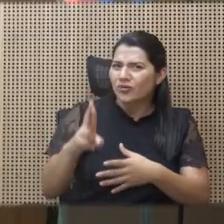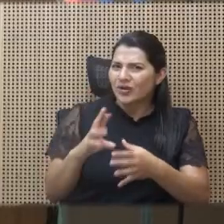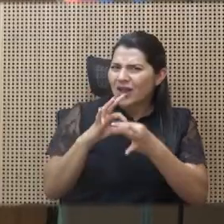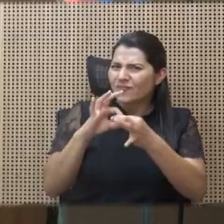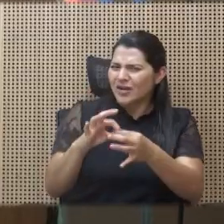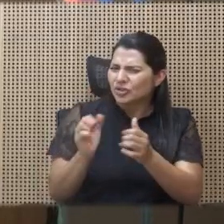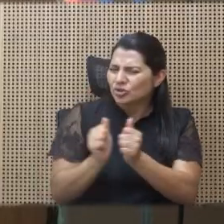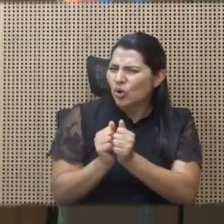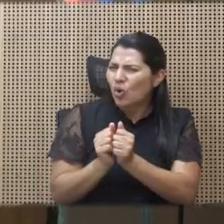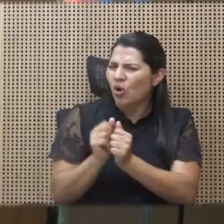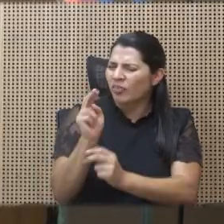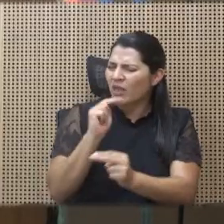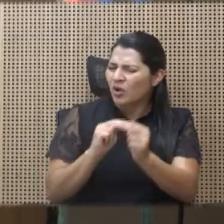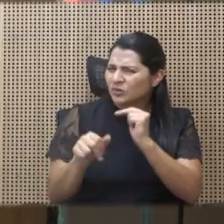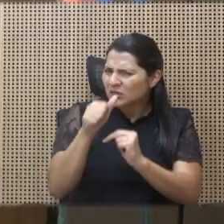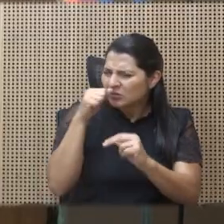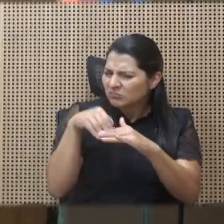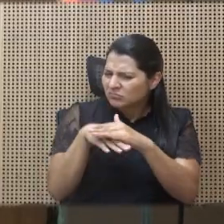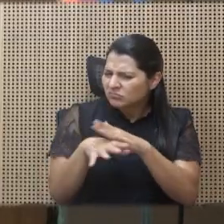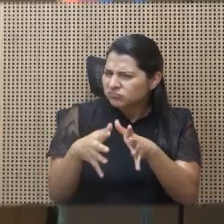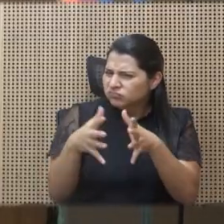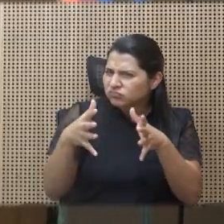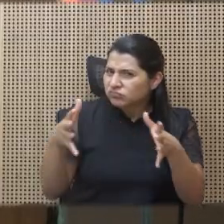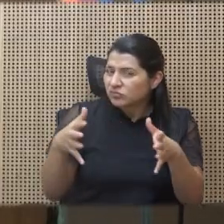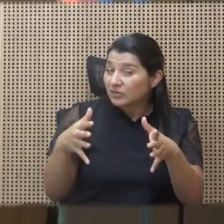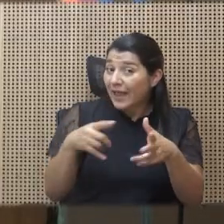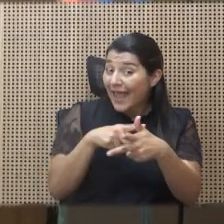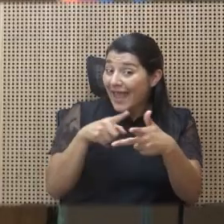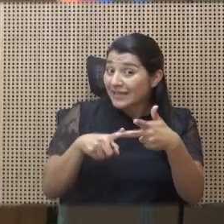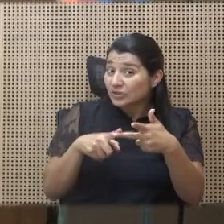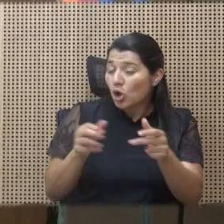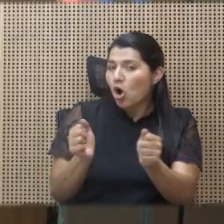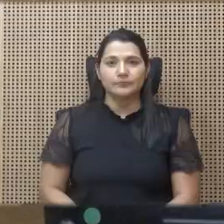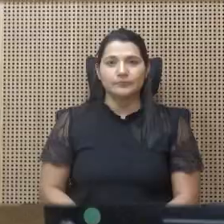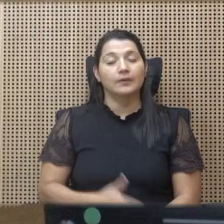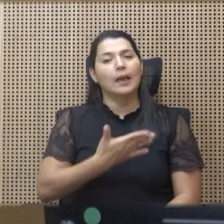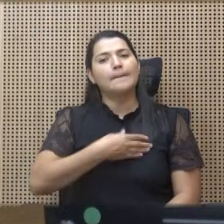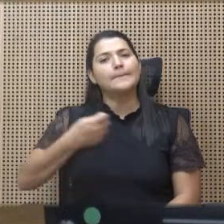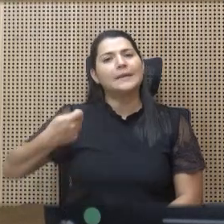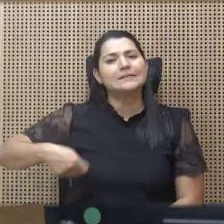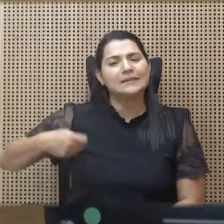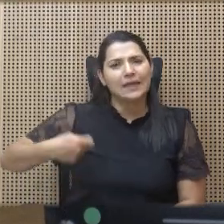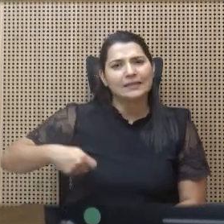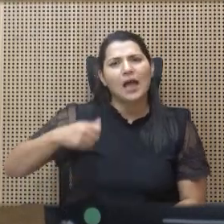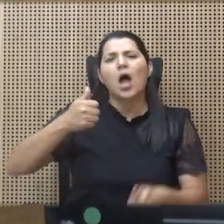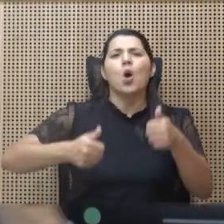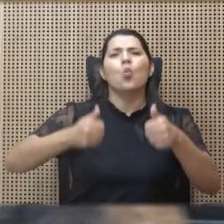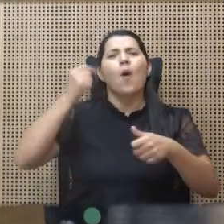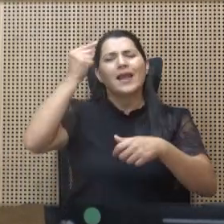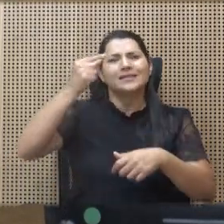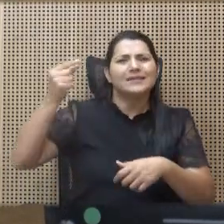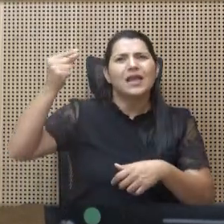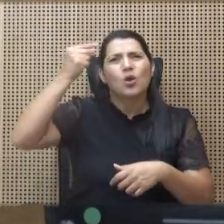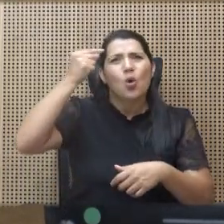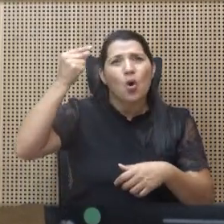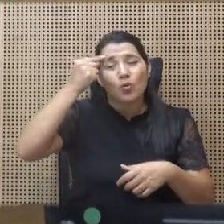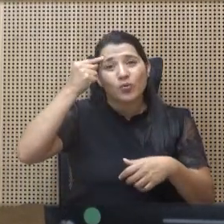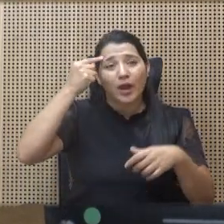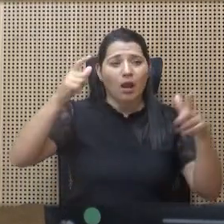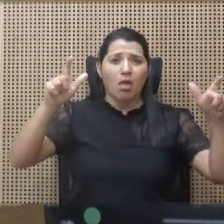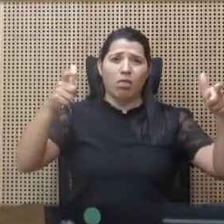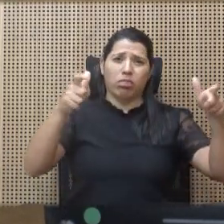narcotráfico es con ustedes, no con la fuerza pública. ¿Cuál es el gobierno que bajó una cuarta parte de la